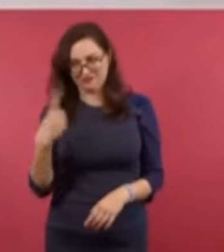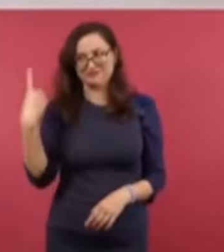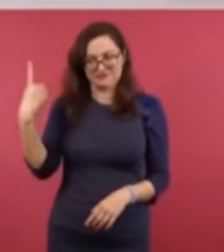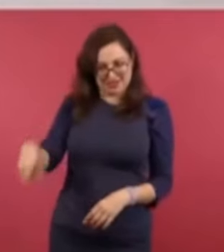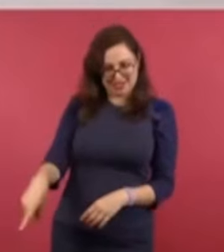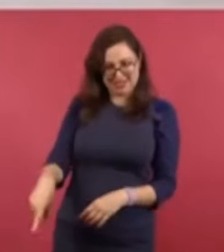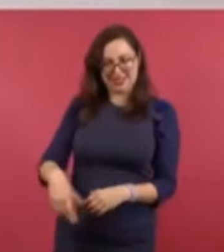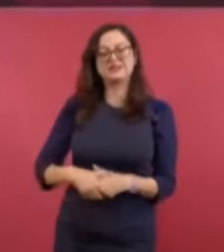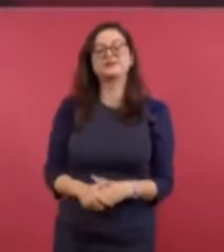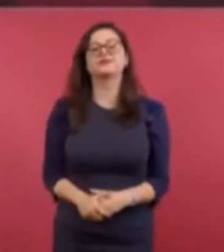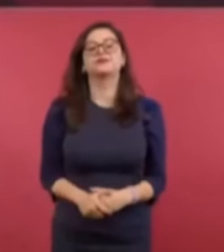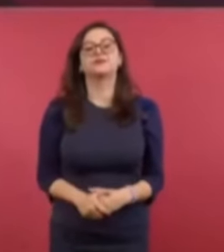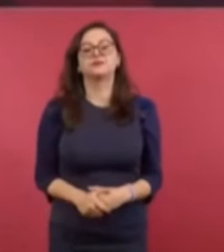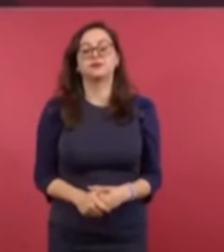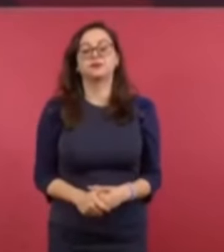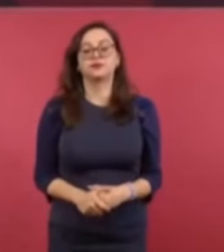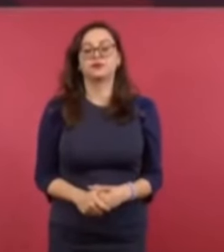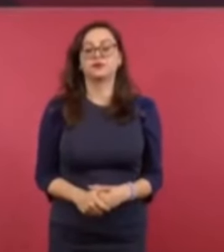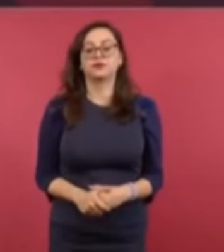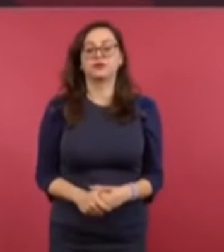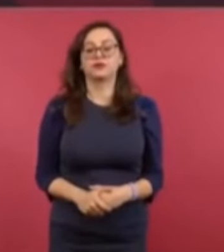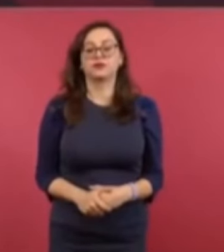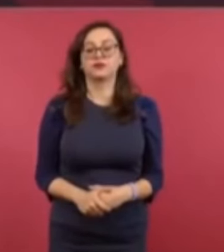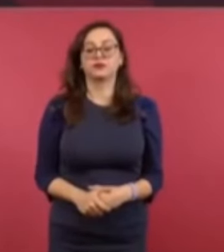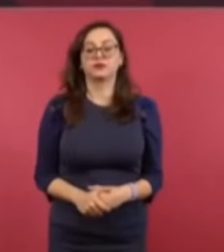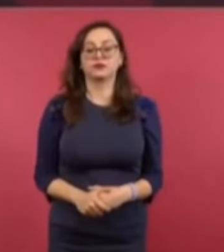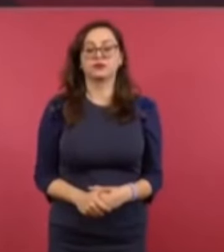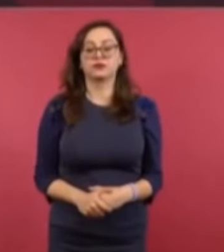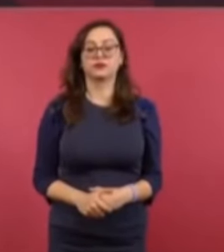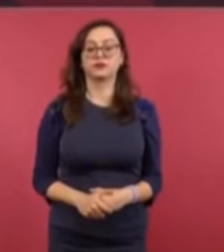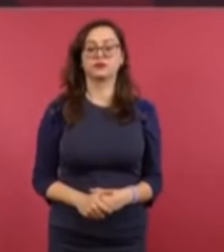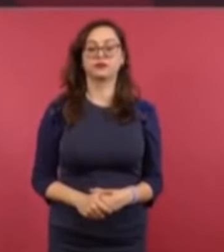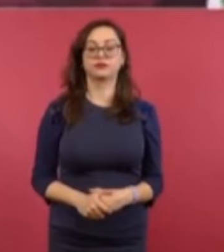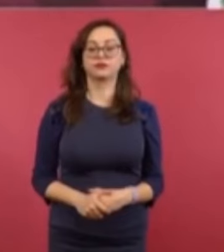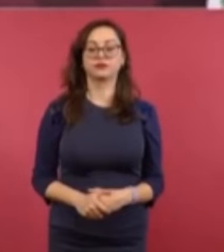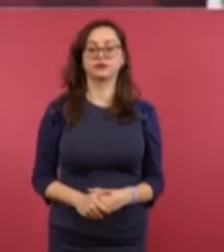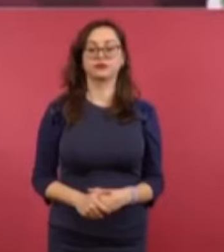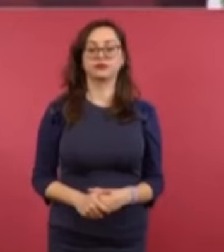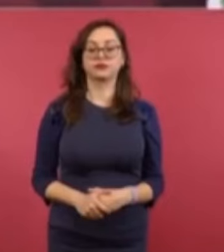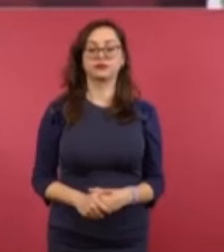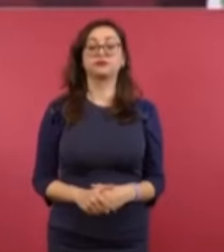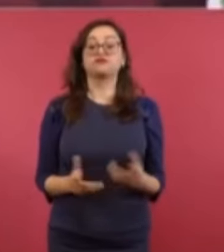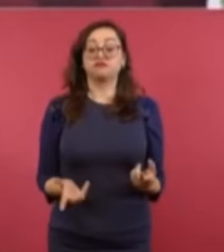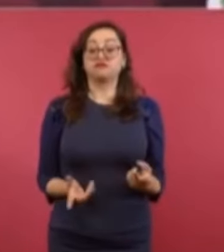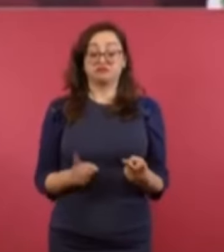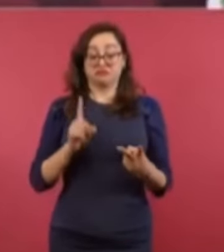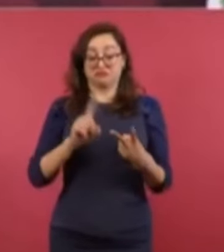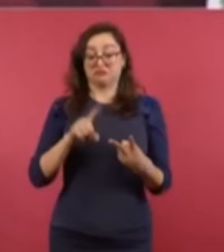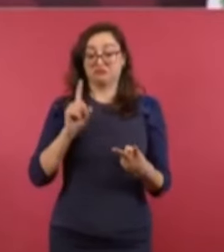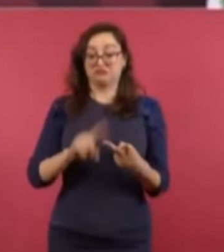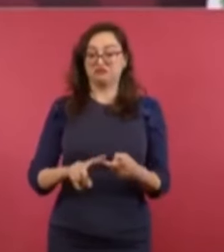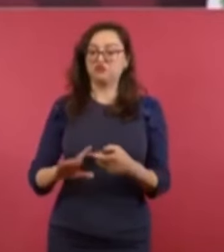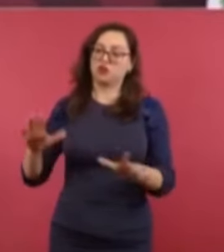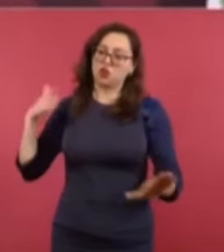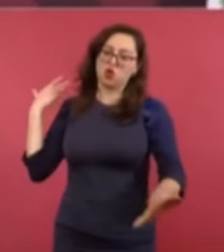Y luego viene la lanzada fuerte contra el Magisterio,